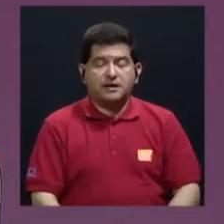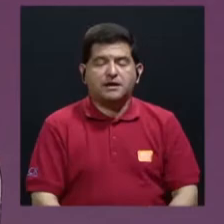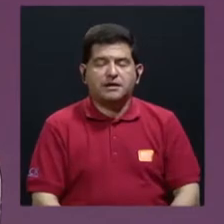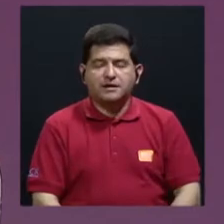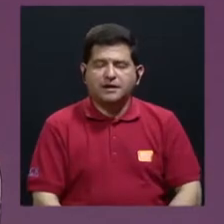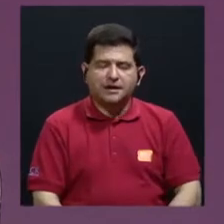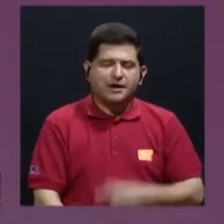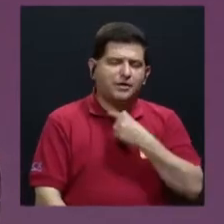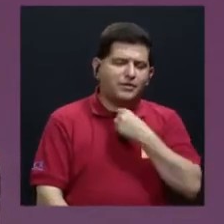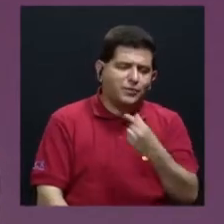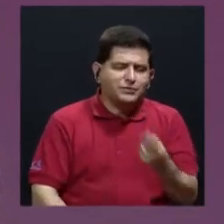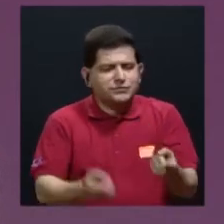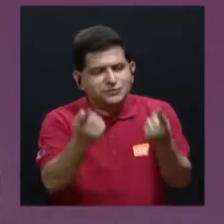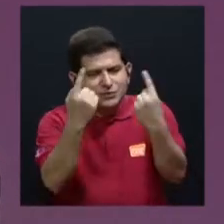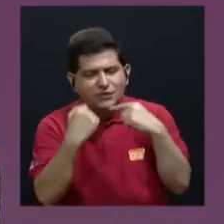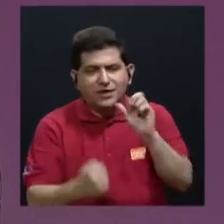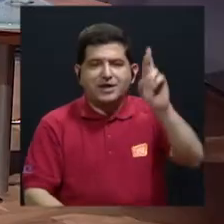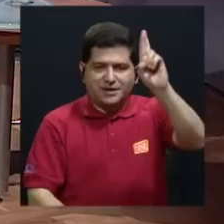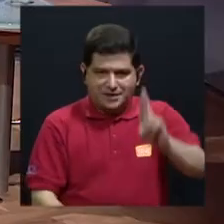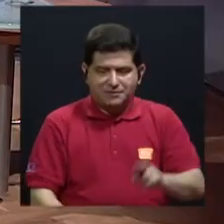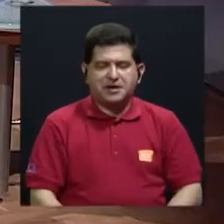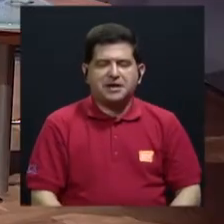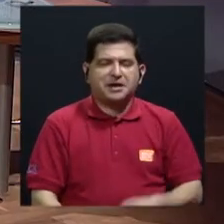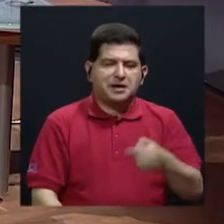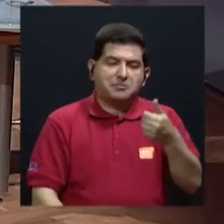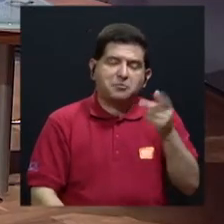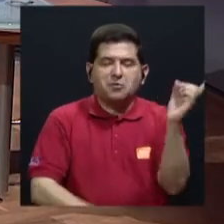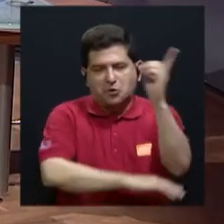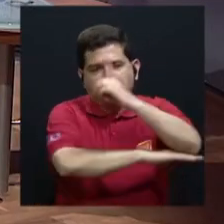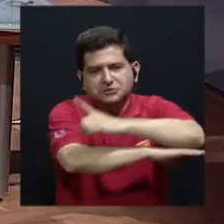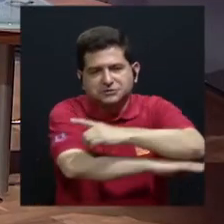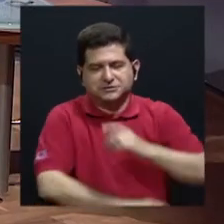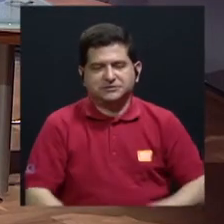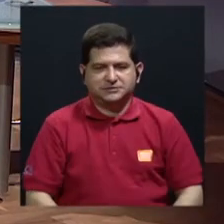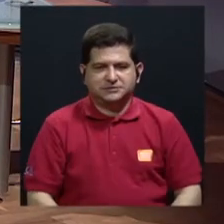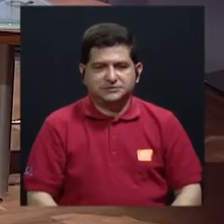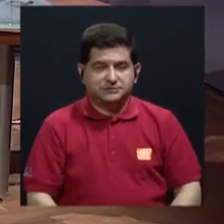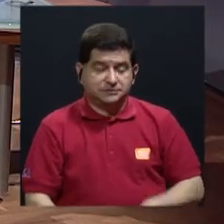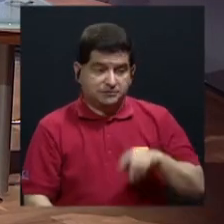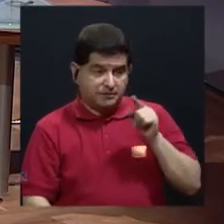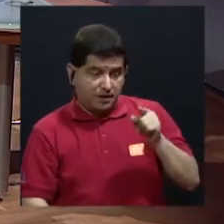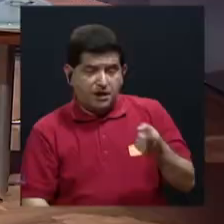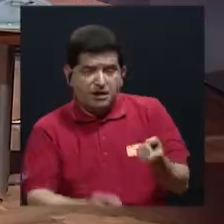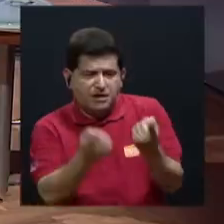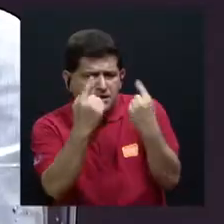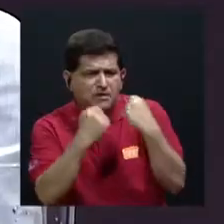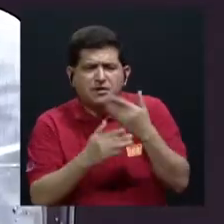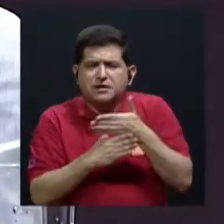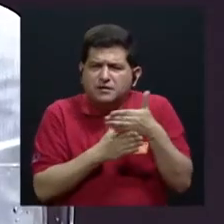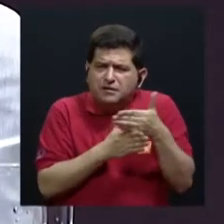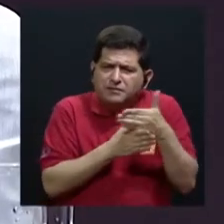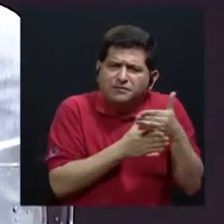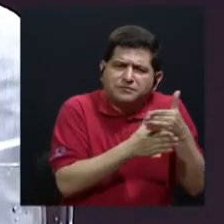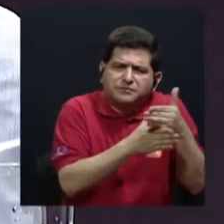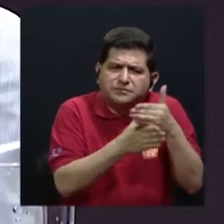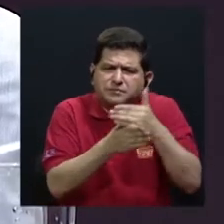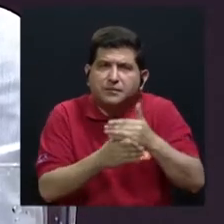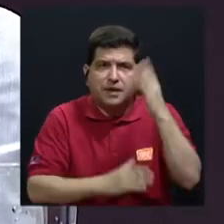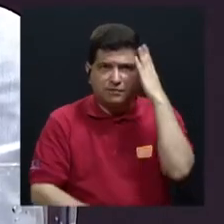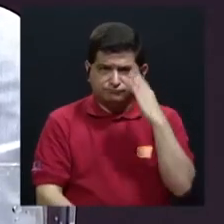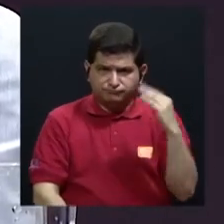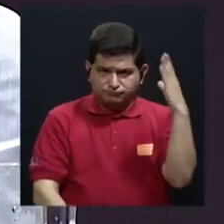de tener en Costa Rica por unos días y que viene a compartirnos la